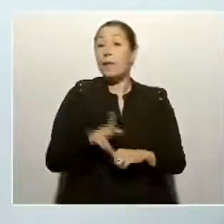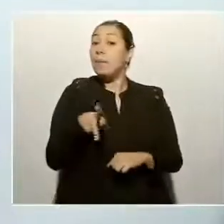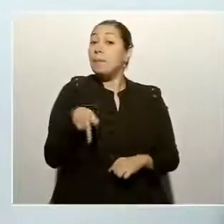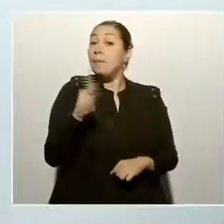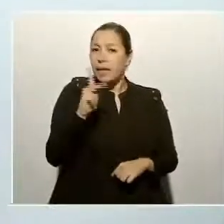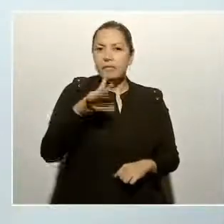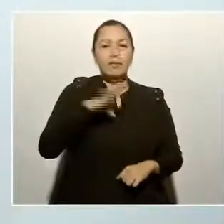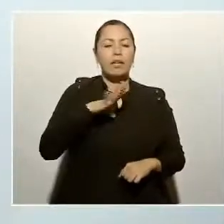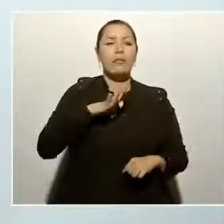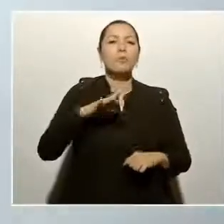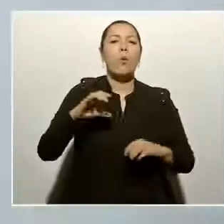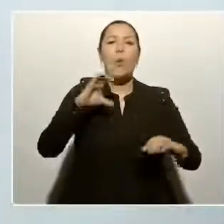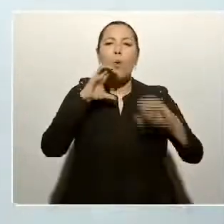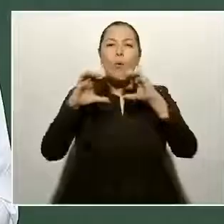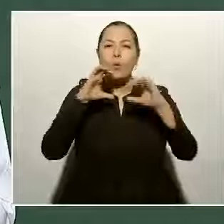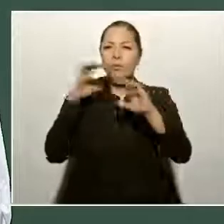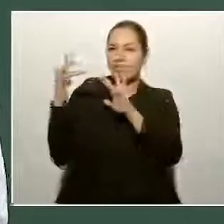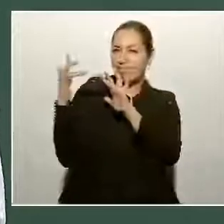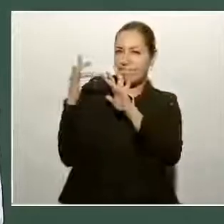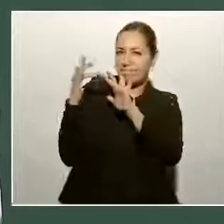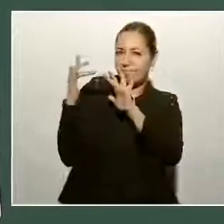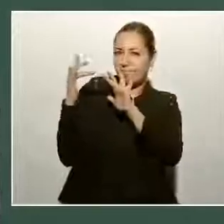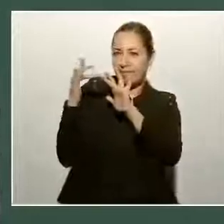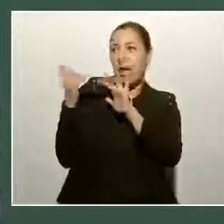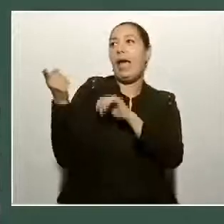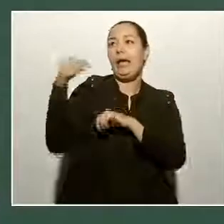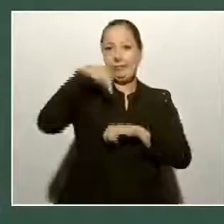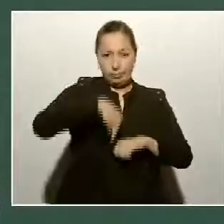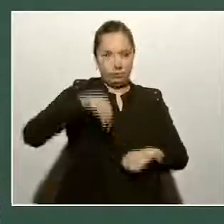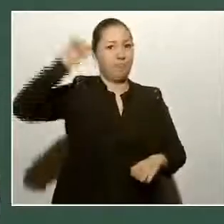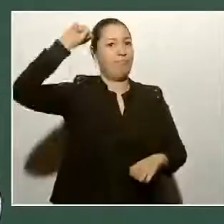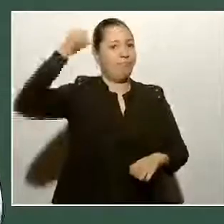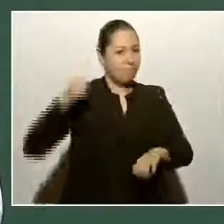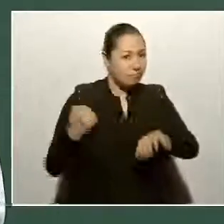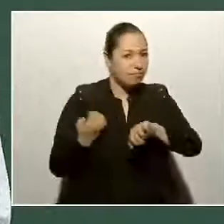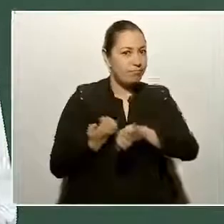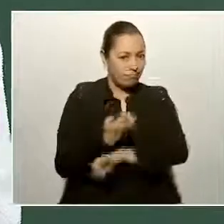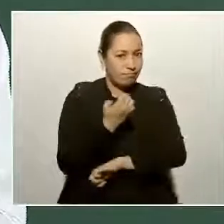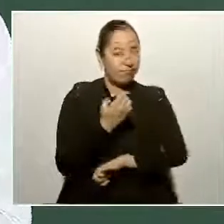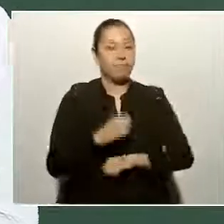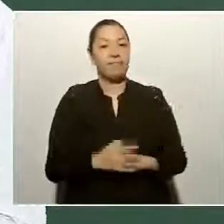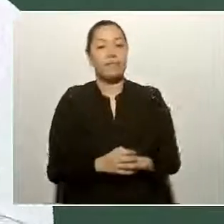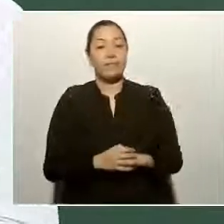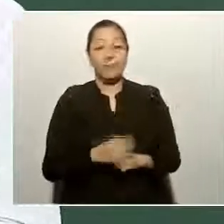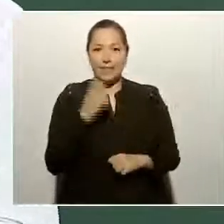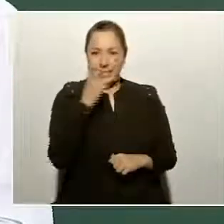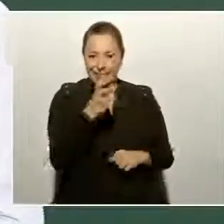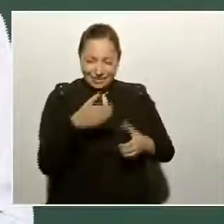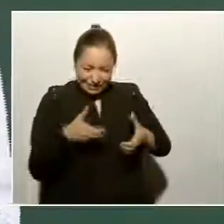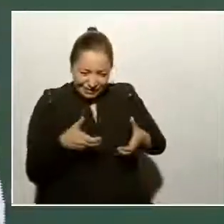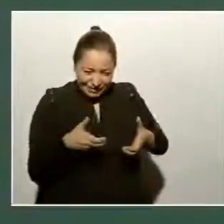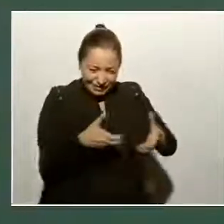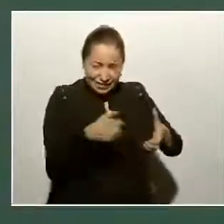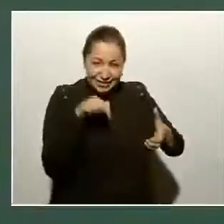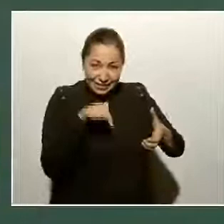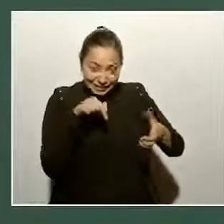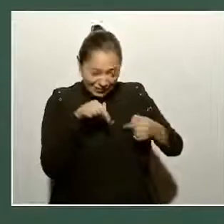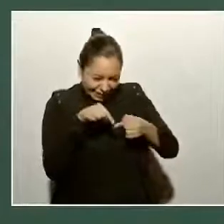comunicación con Sinaloa. Ese camino de Tamazula,